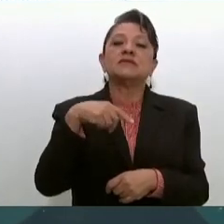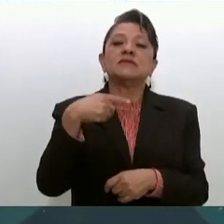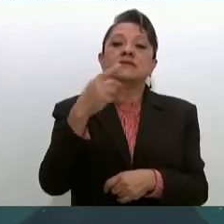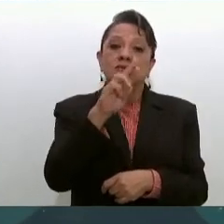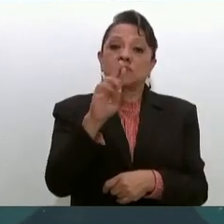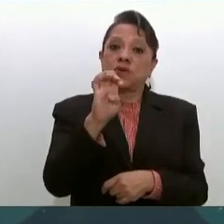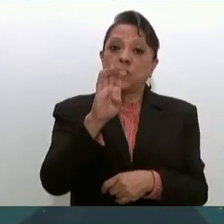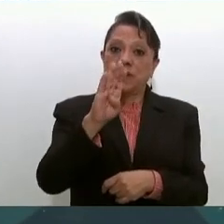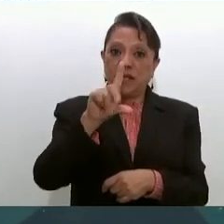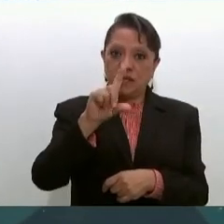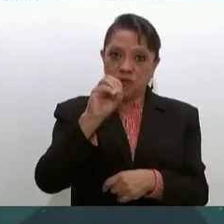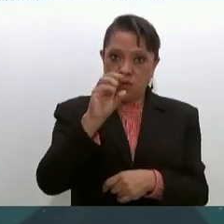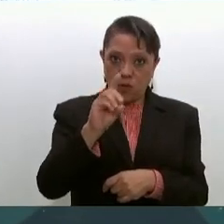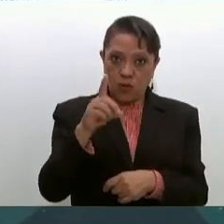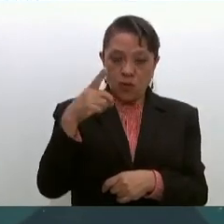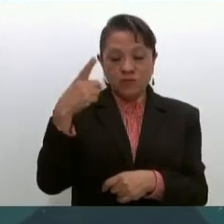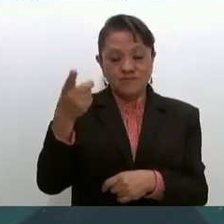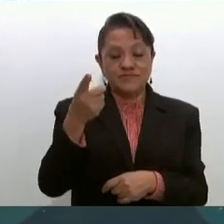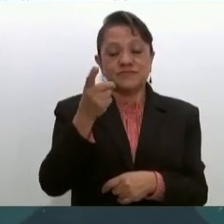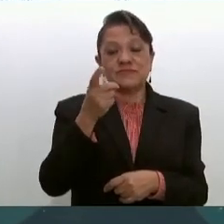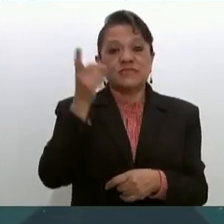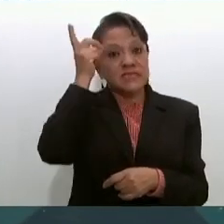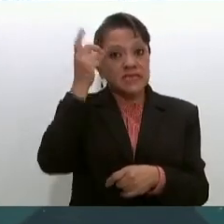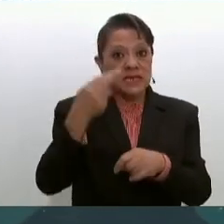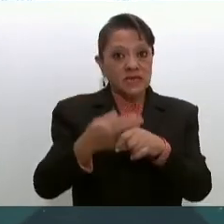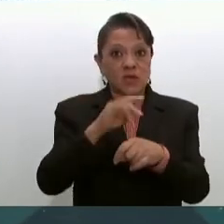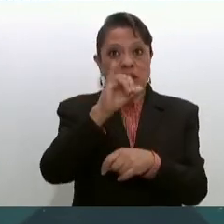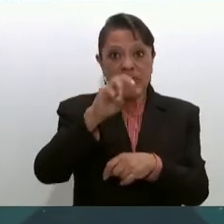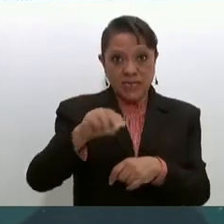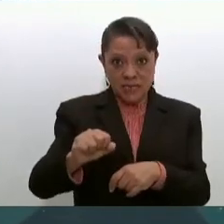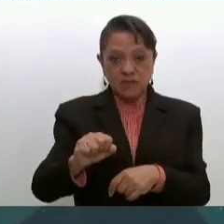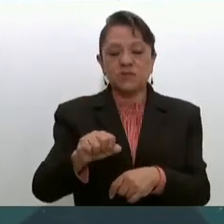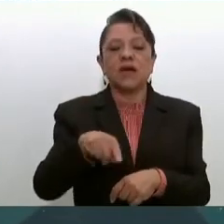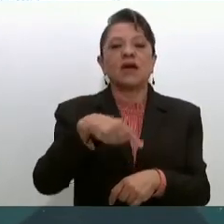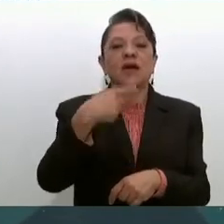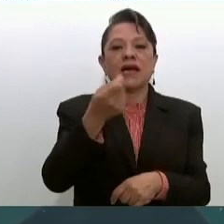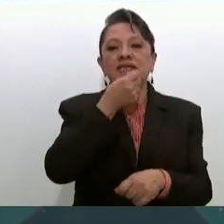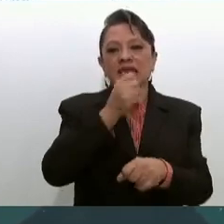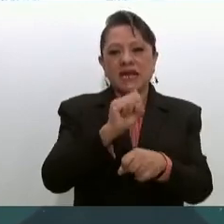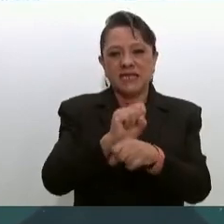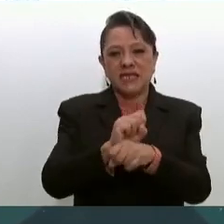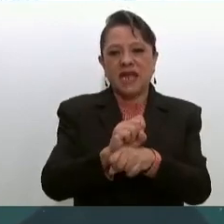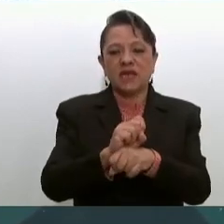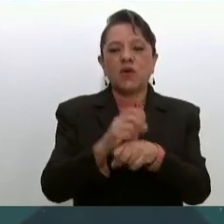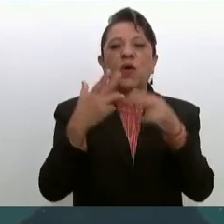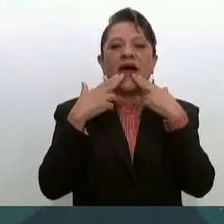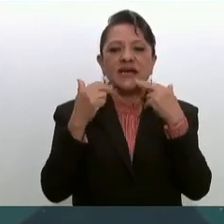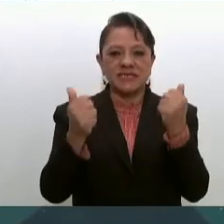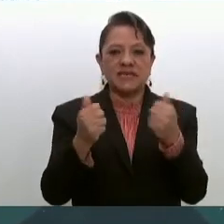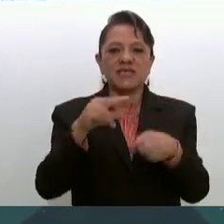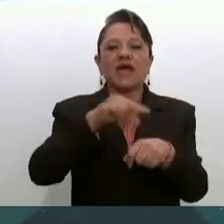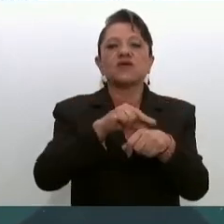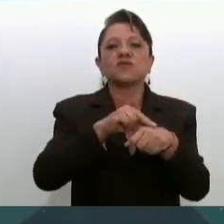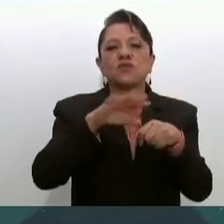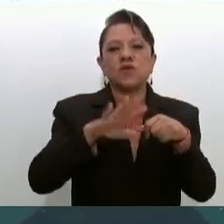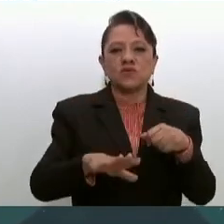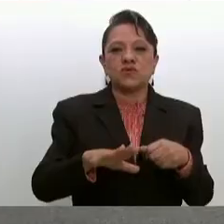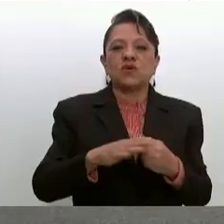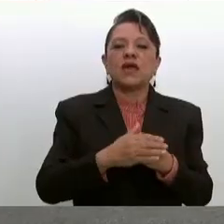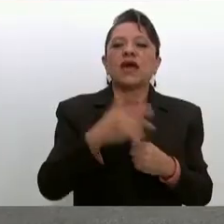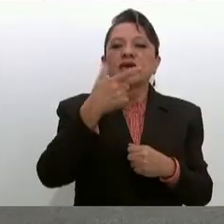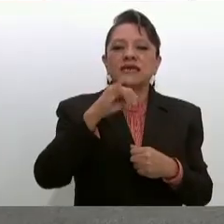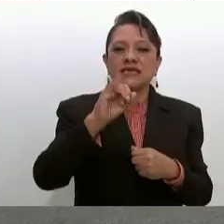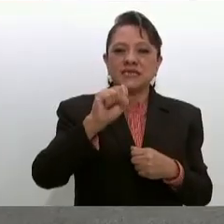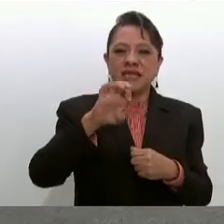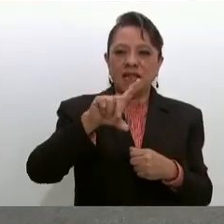Devoto Falcón, subsecretario de Egresos de la Secretaría de Hacienda de Crédito. A la doctora Gisela Lara Saldaña, directora